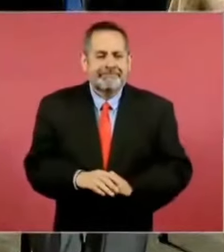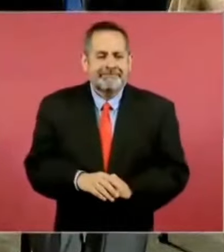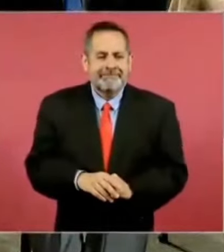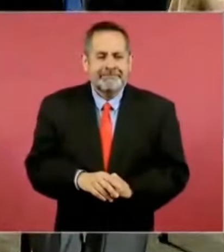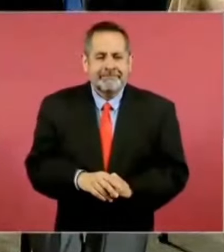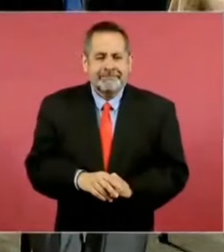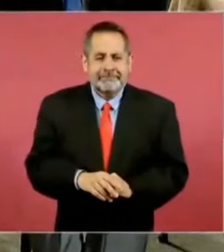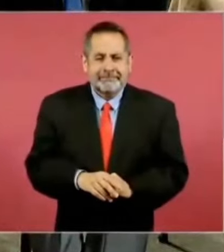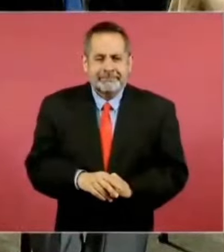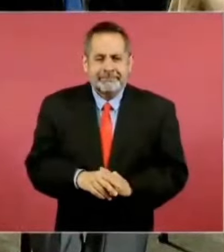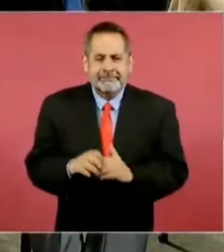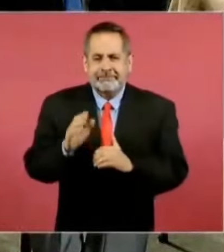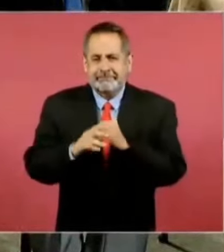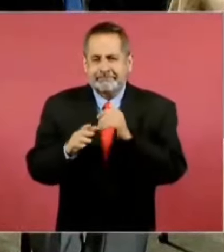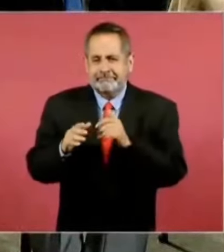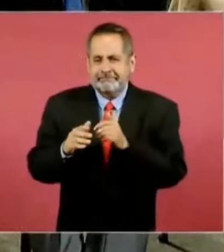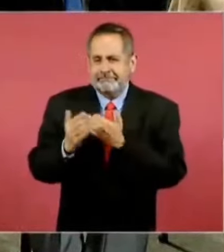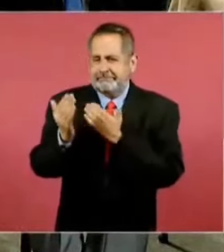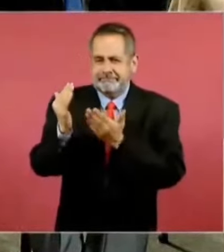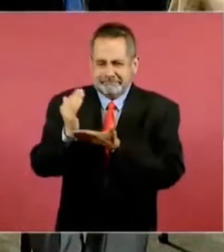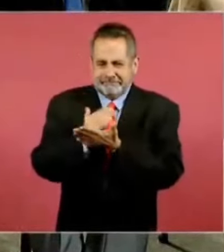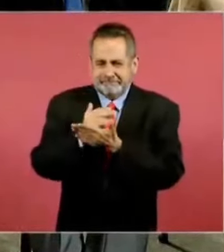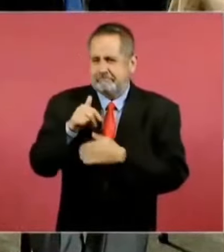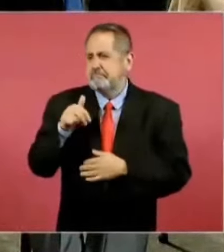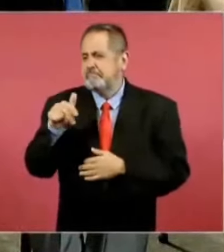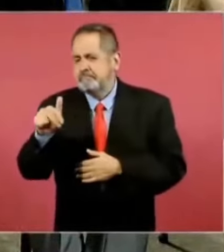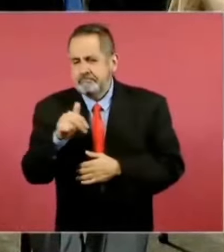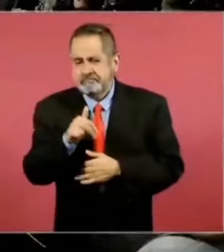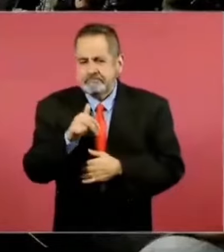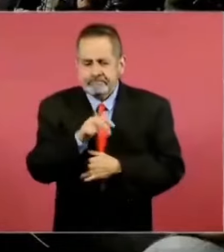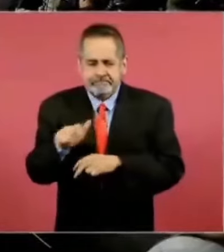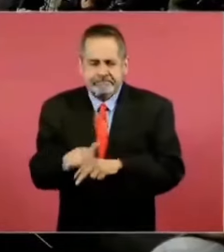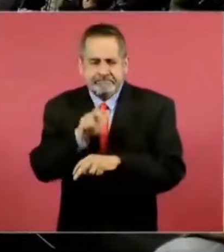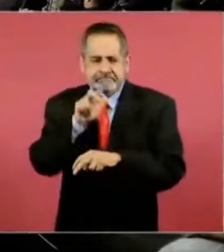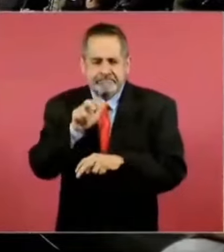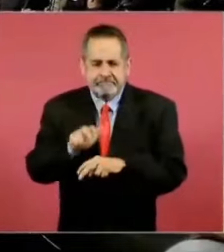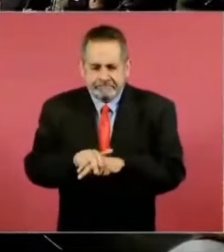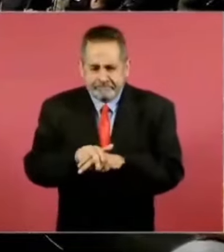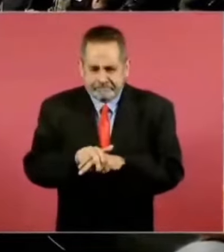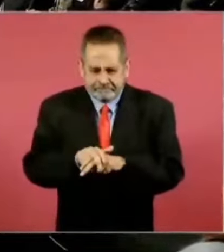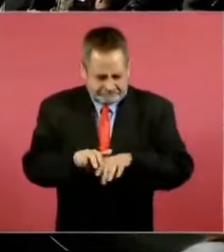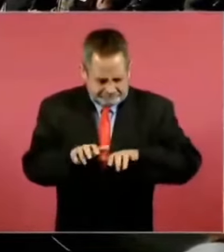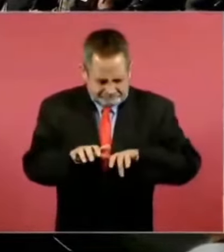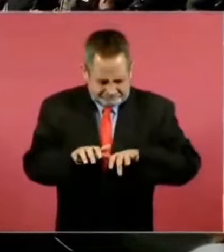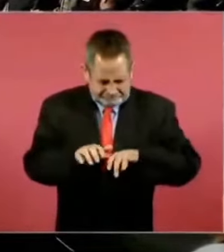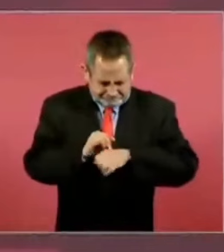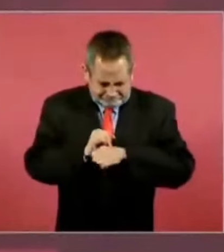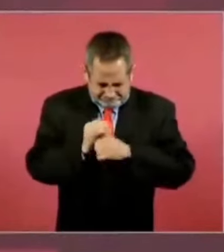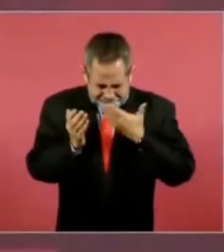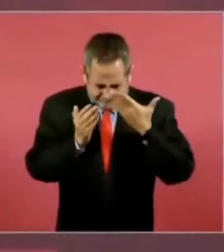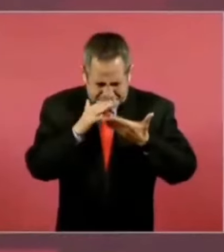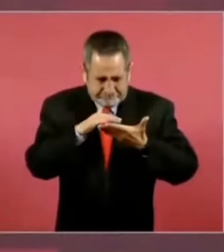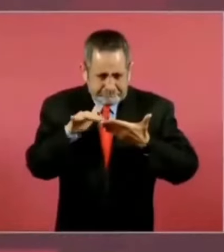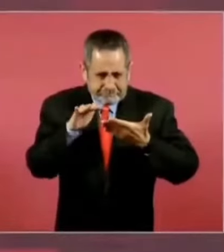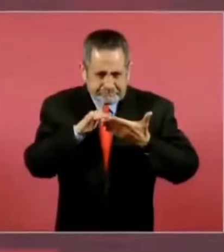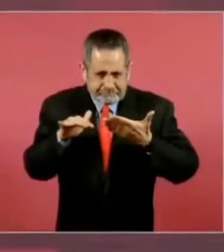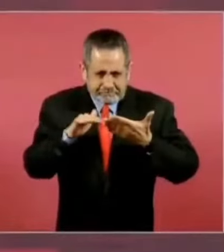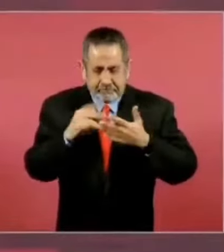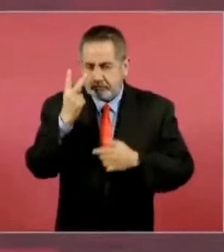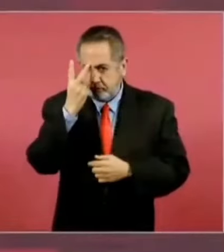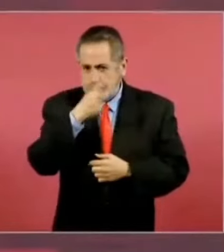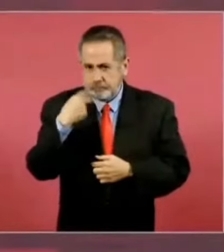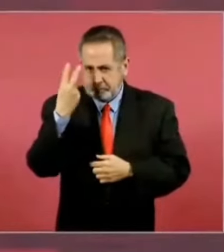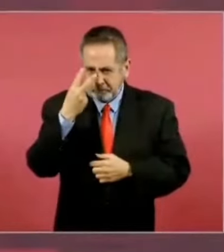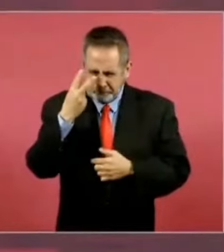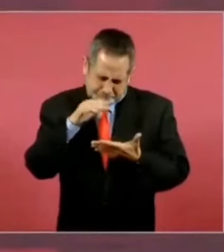pero ya dos cortas, y a sentarme dos horas,